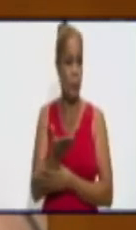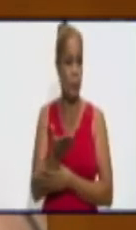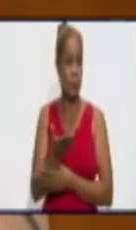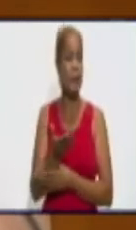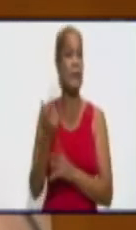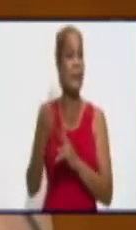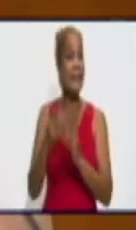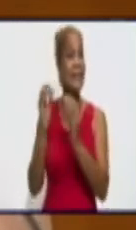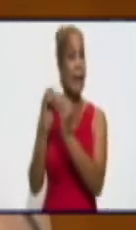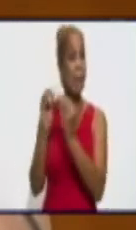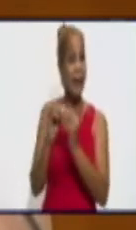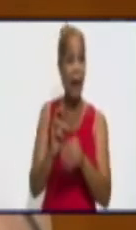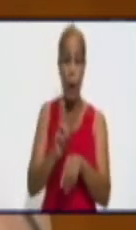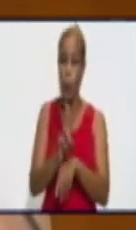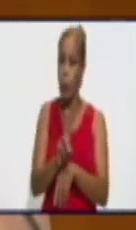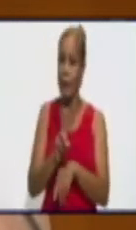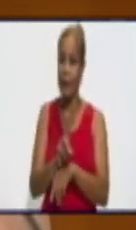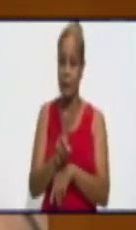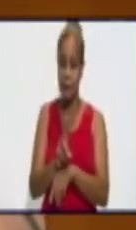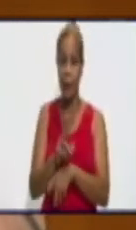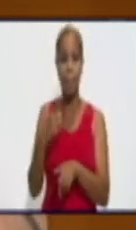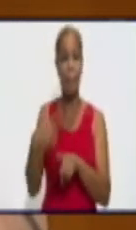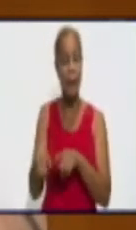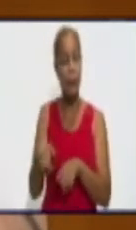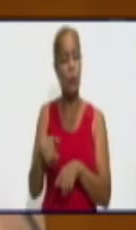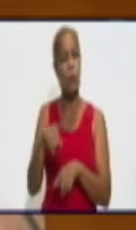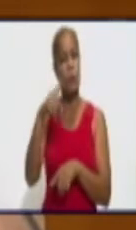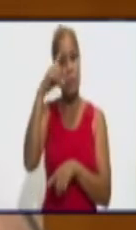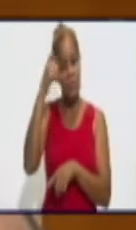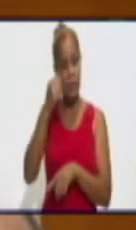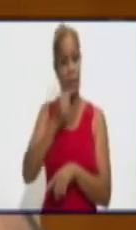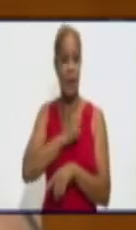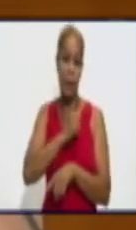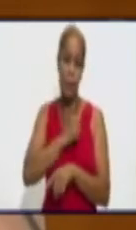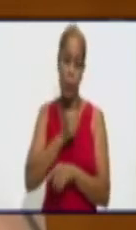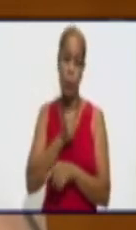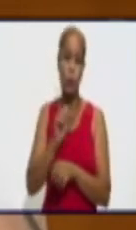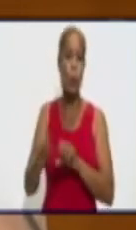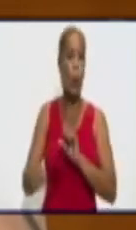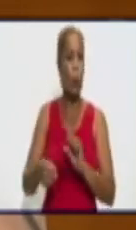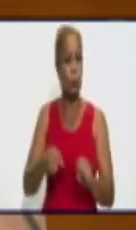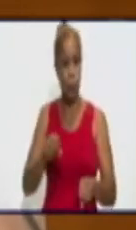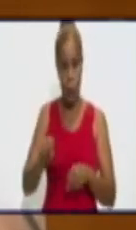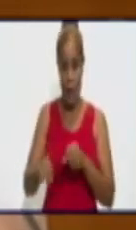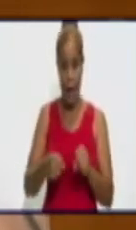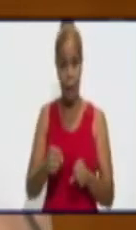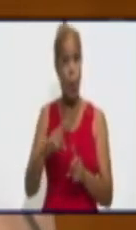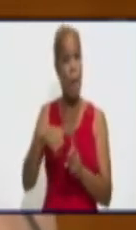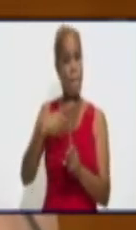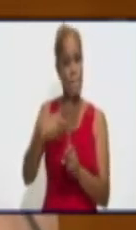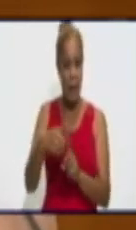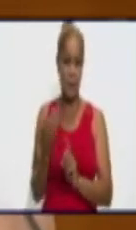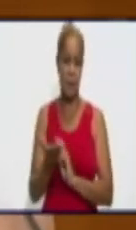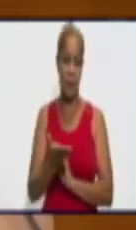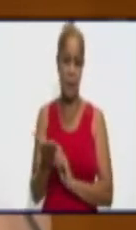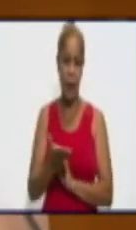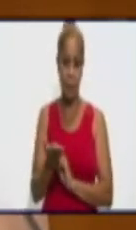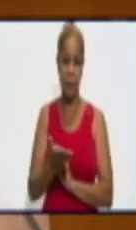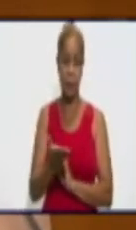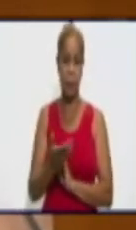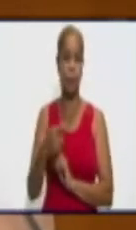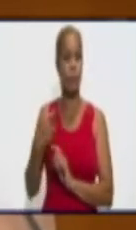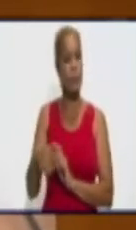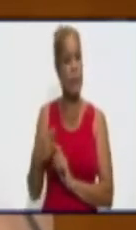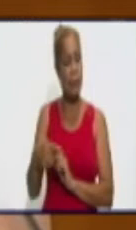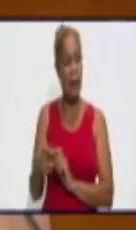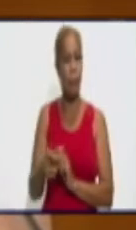Pero si queremos, sí lo controlamos. Si queremos, sí lo controlamos. Y comprobado está que en el círculo de personas que han